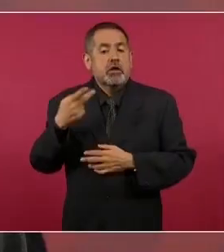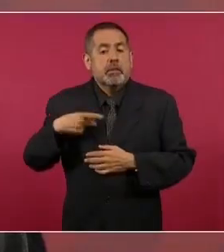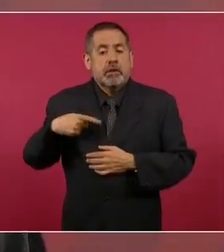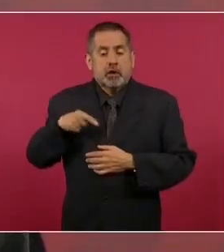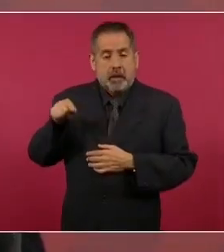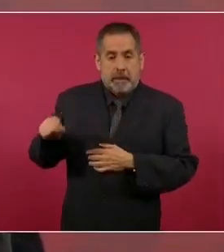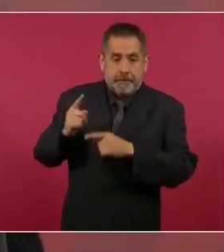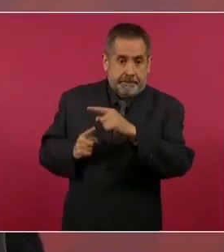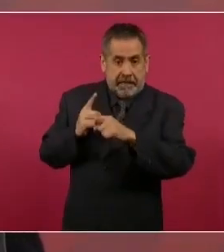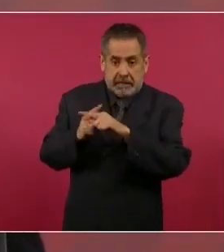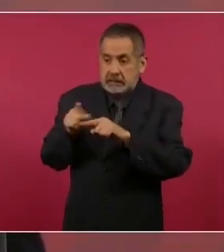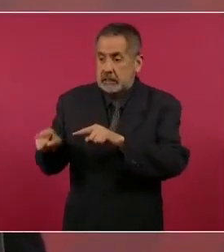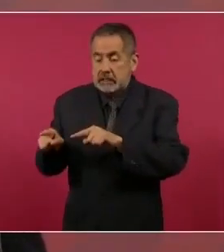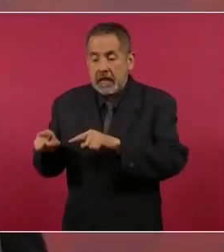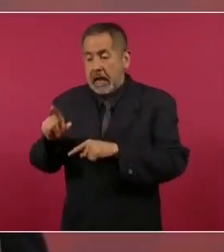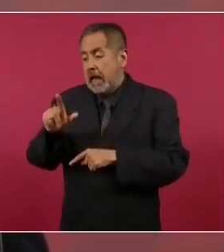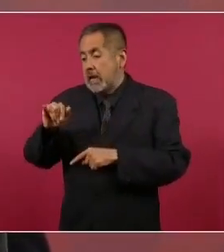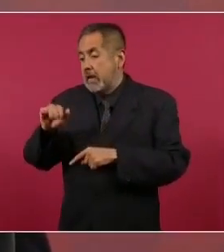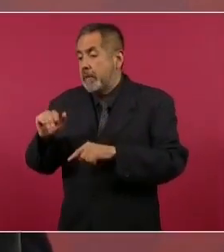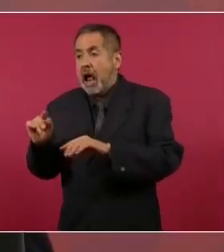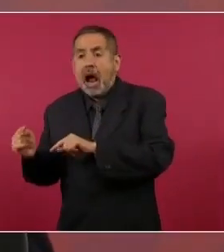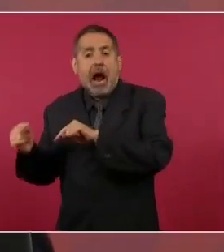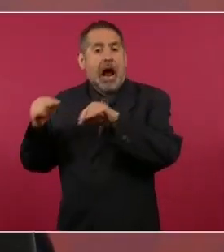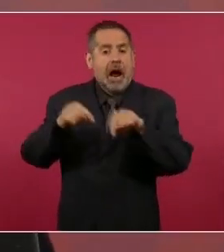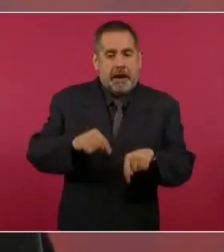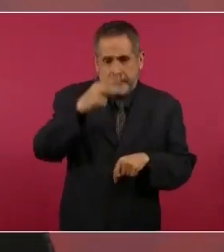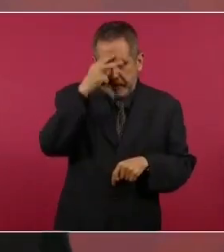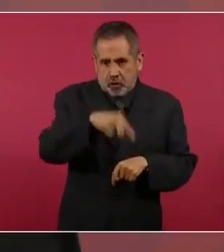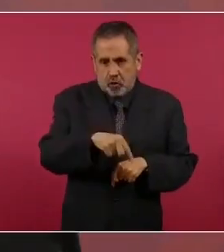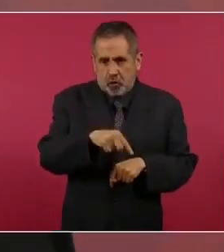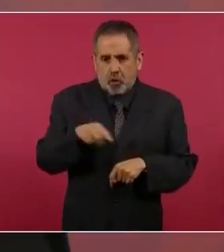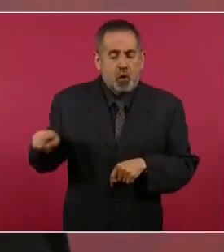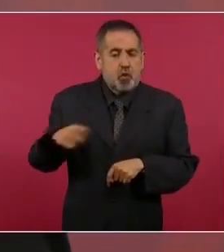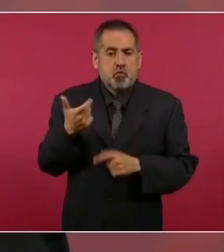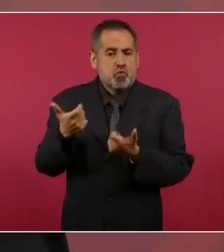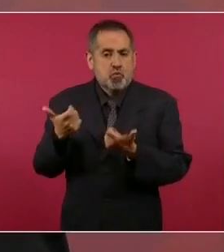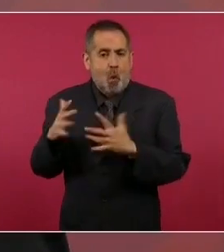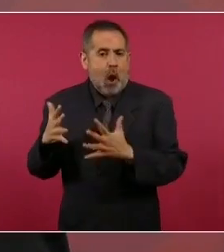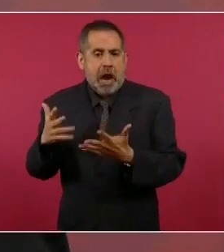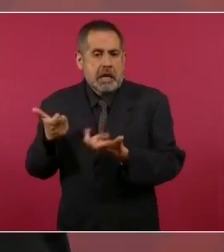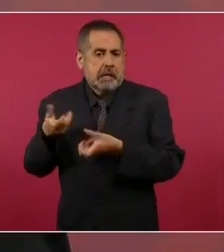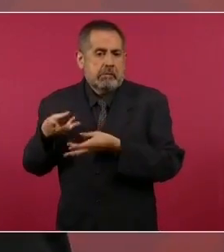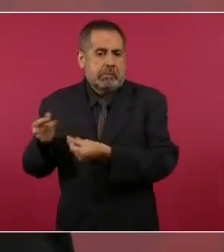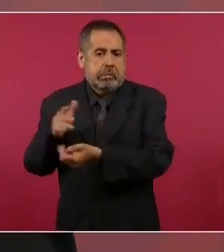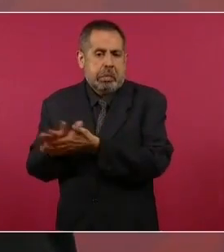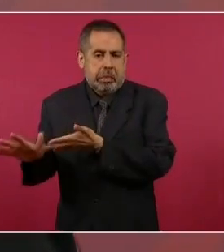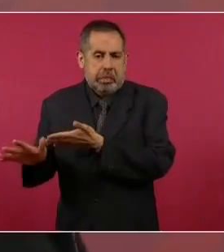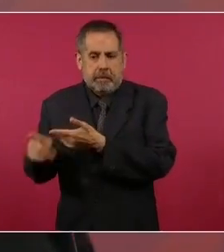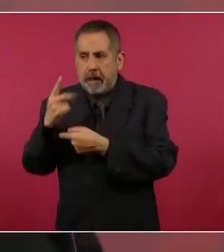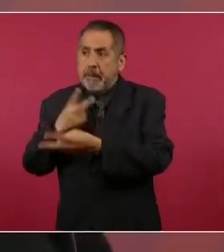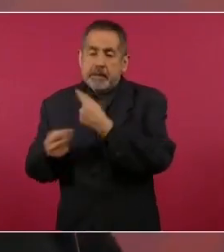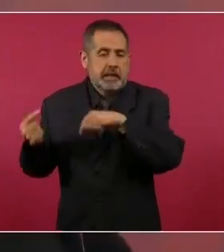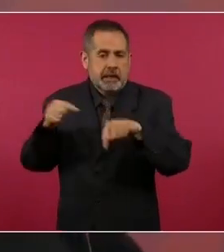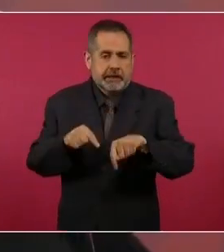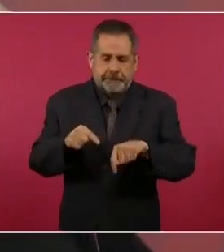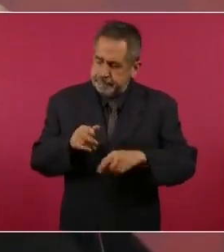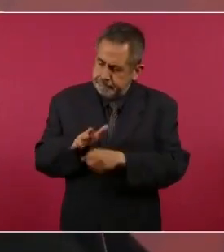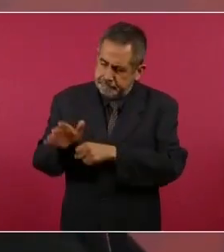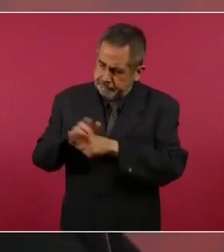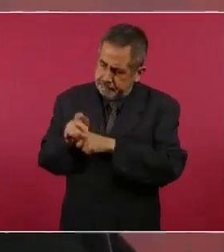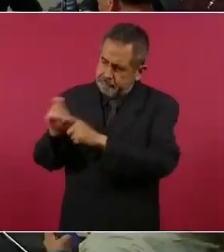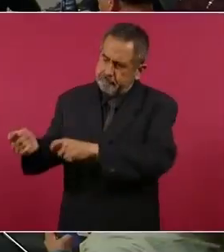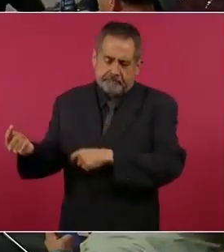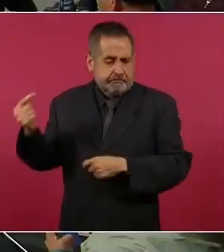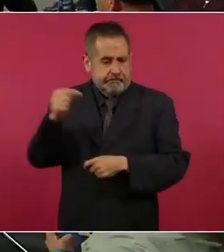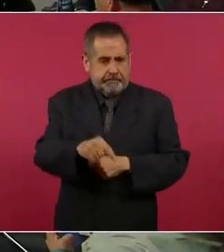adicionales que vuelan de Lima a México, porque no tenían recursos suficientes para su traslado. Entonces, eso es lo que